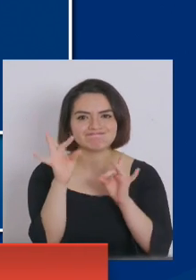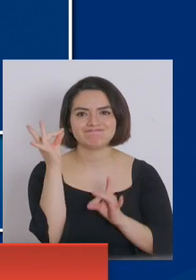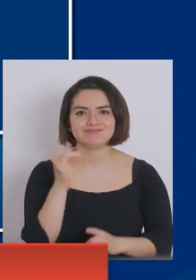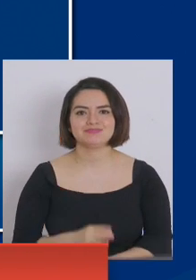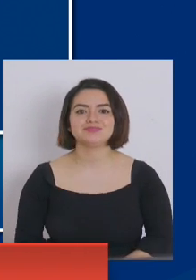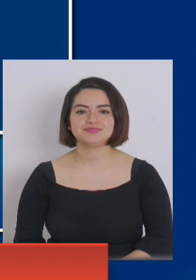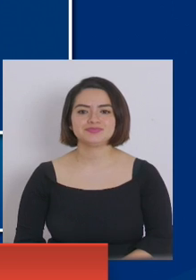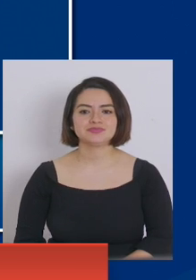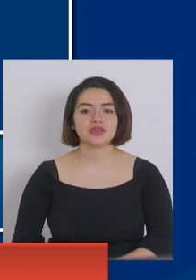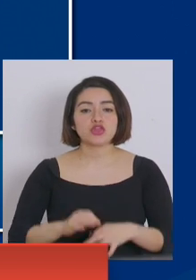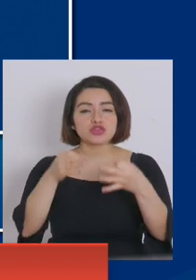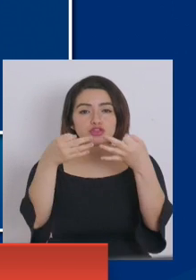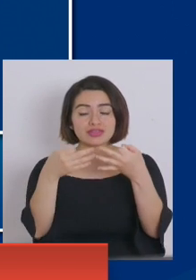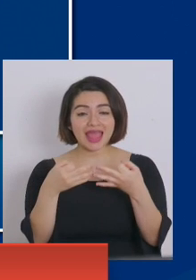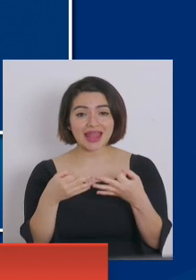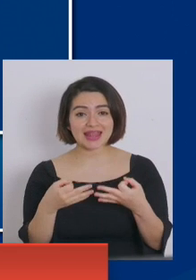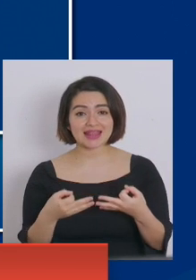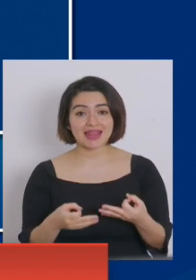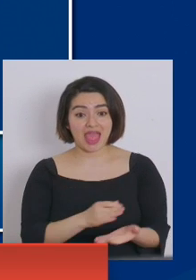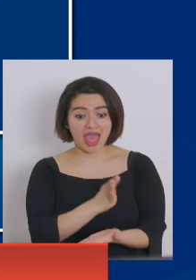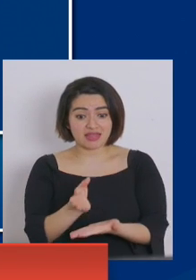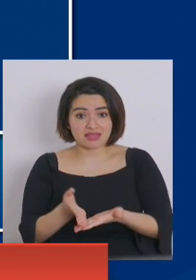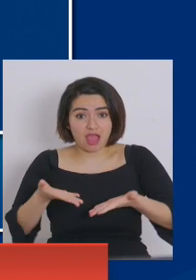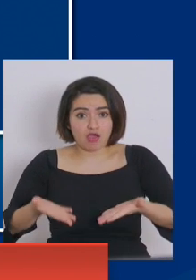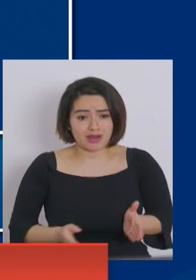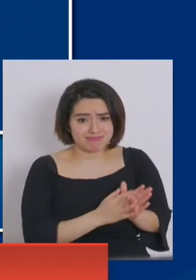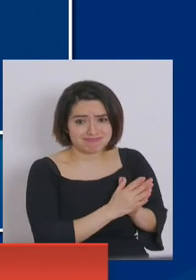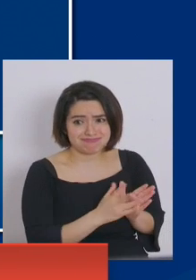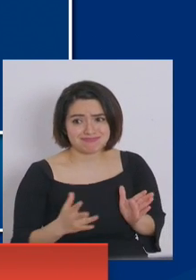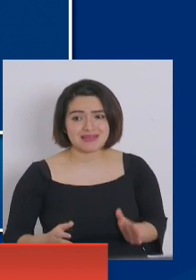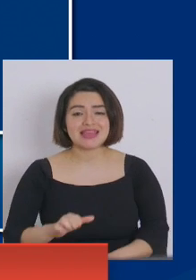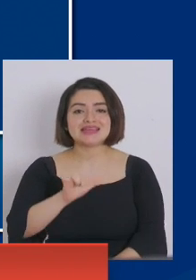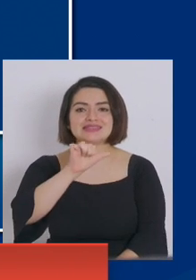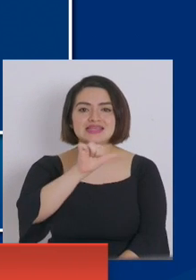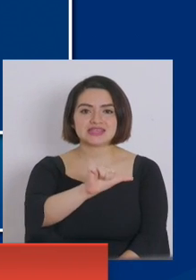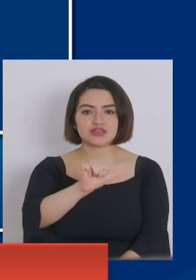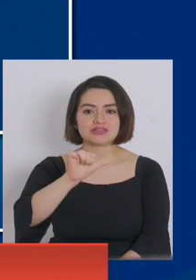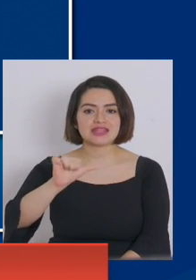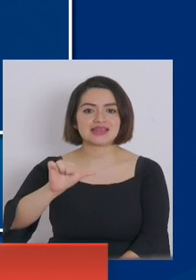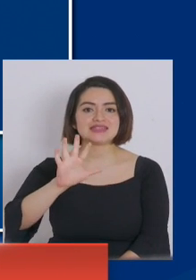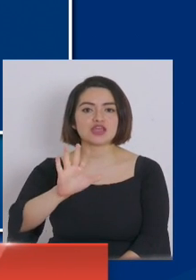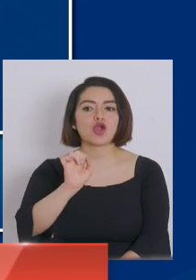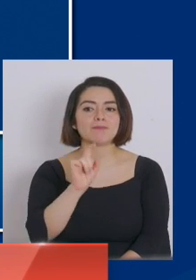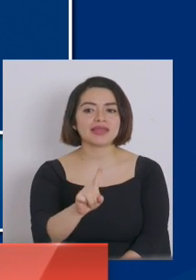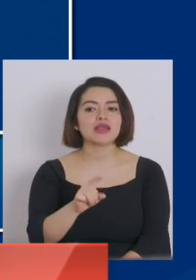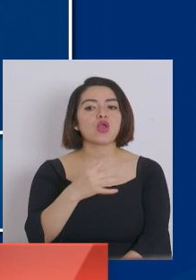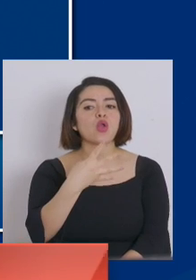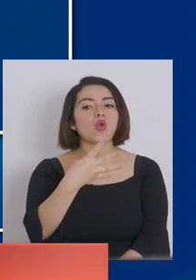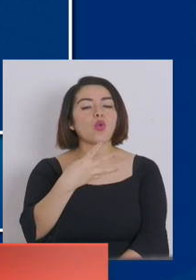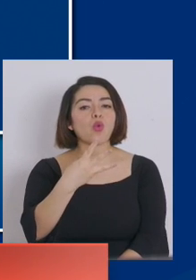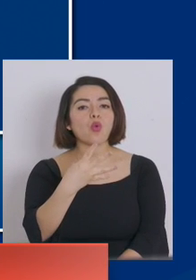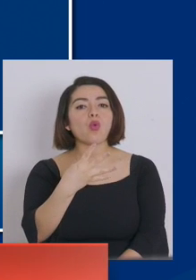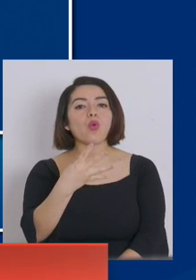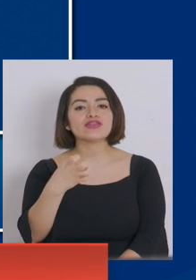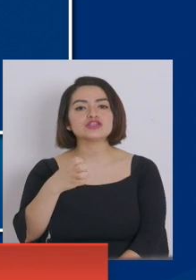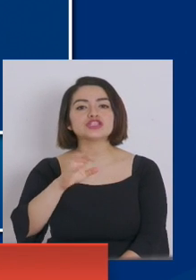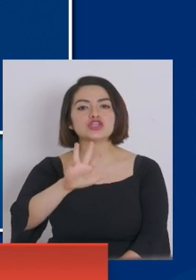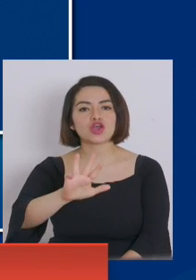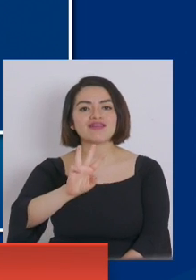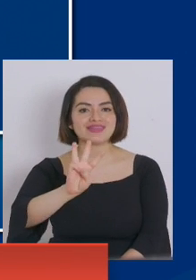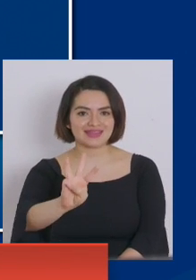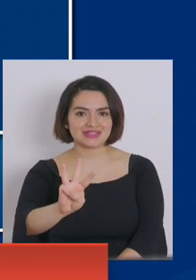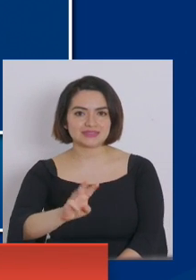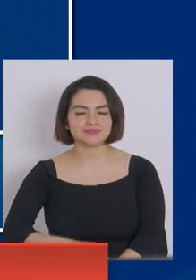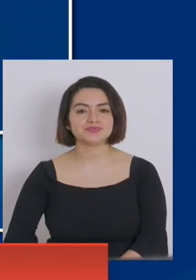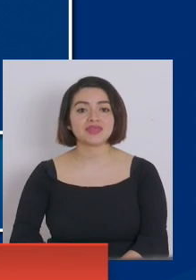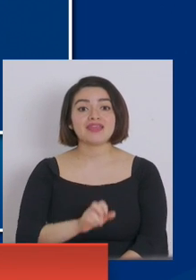La cifra total de personas diagnosticadas a la fecha van 665.493, de las cuales